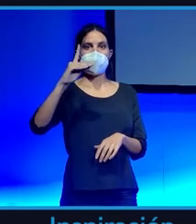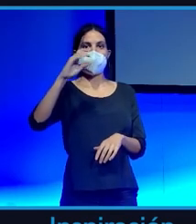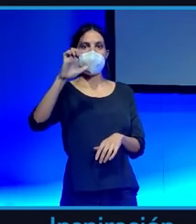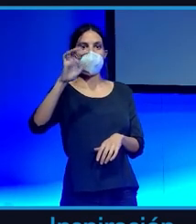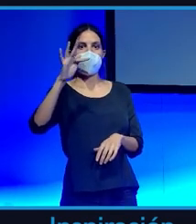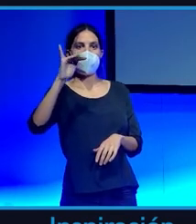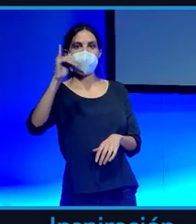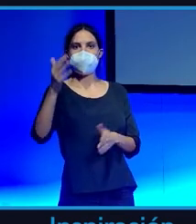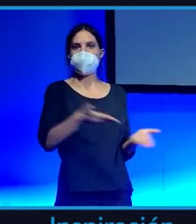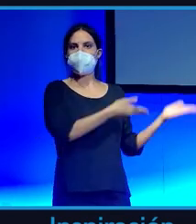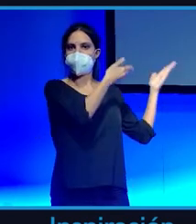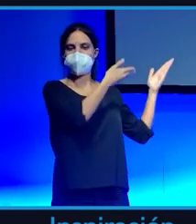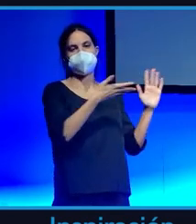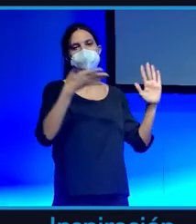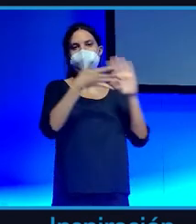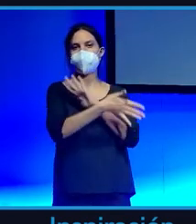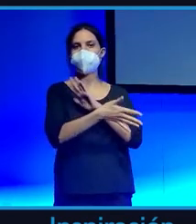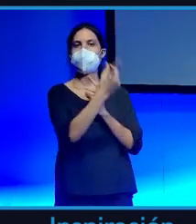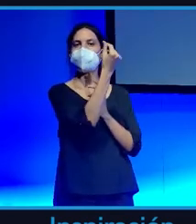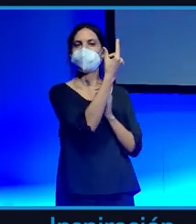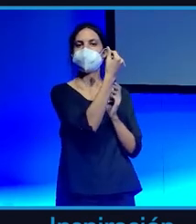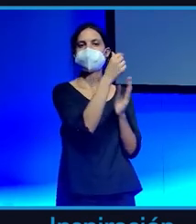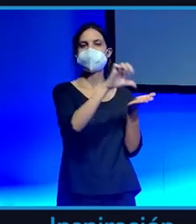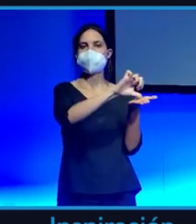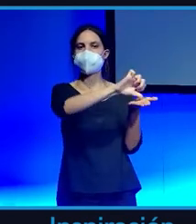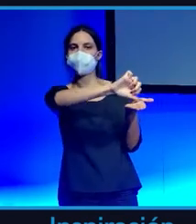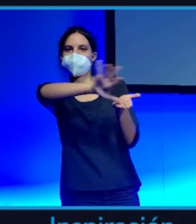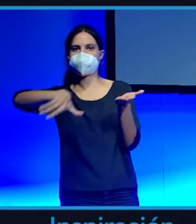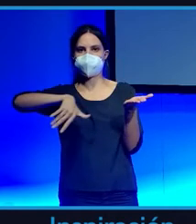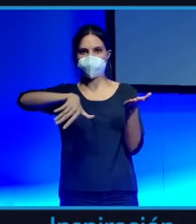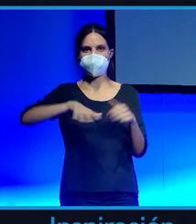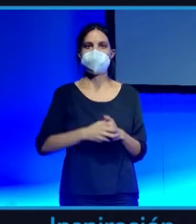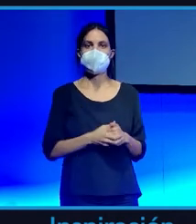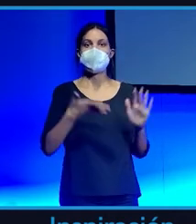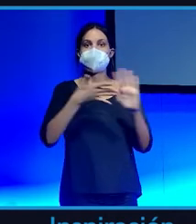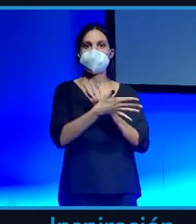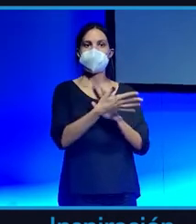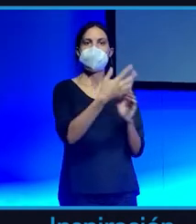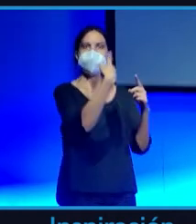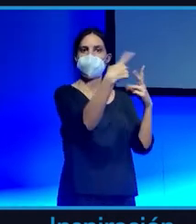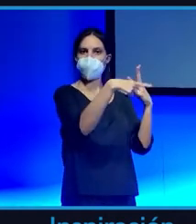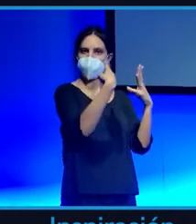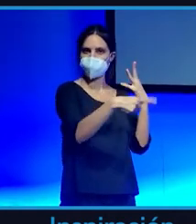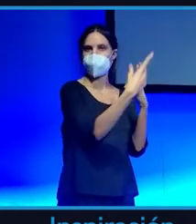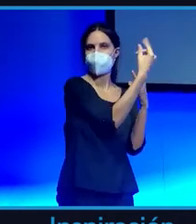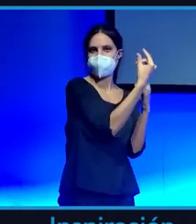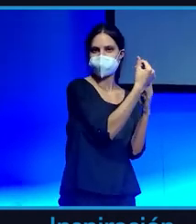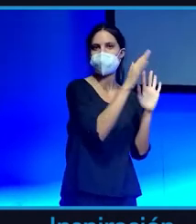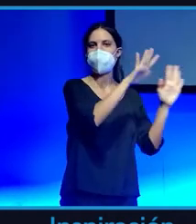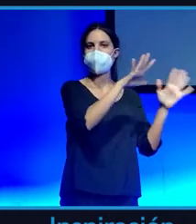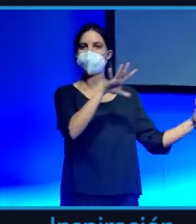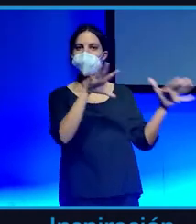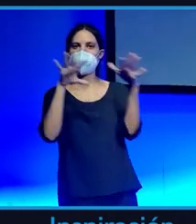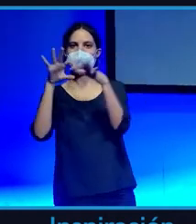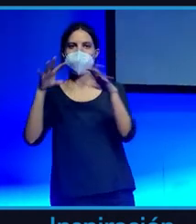finanzas descentralizadas. Por decirlo de alguna forma, sería productos financieros creados sobre blockchain en los que los